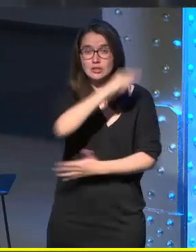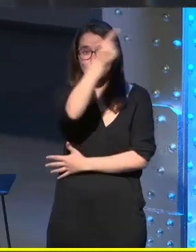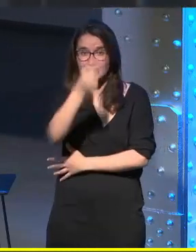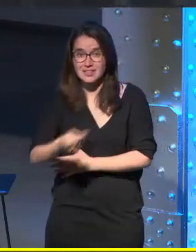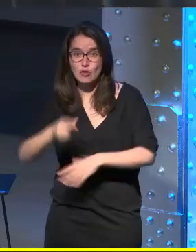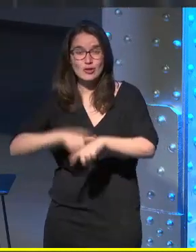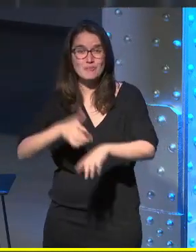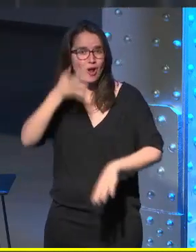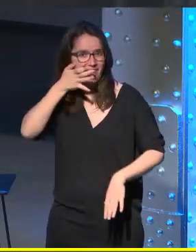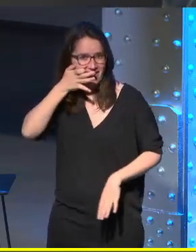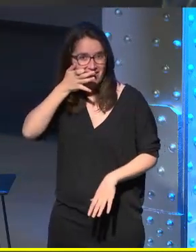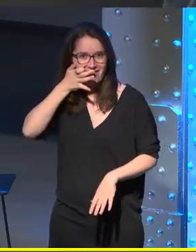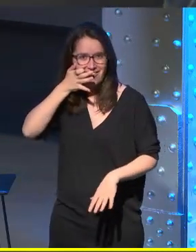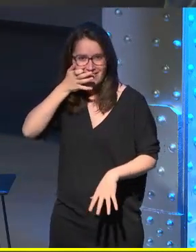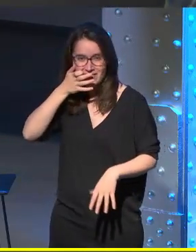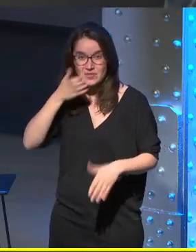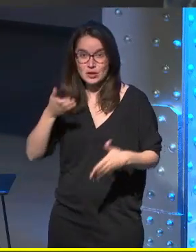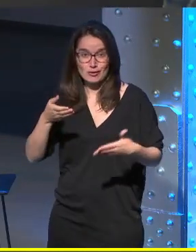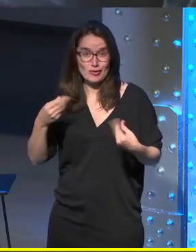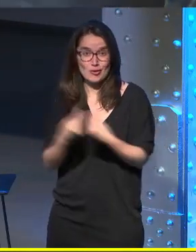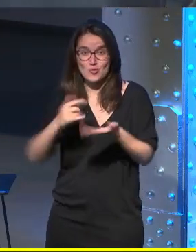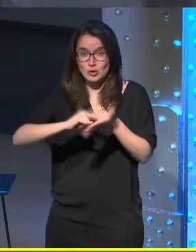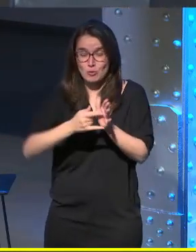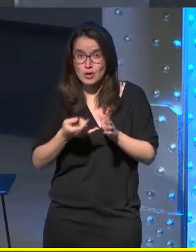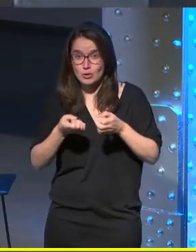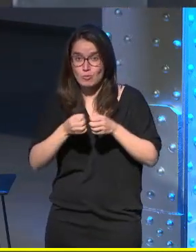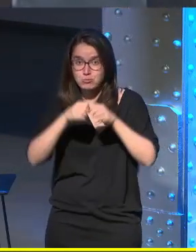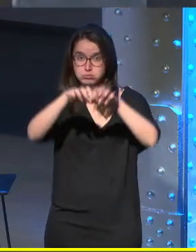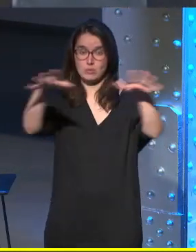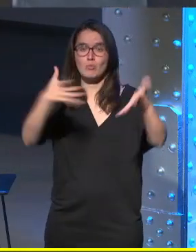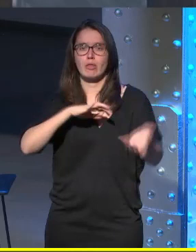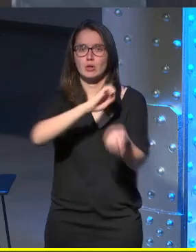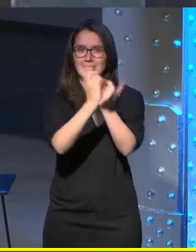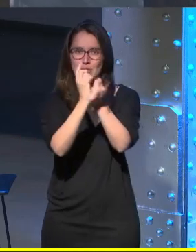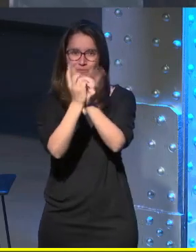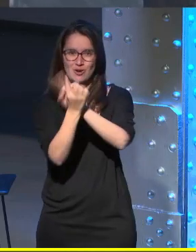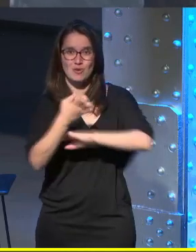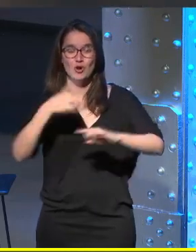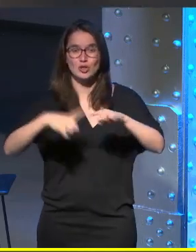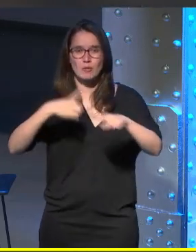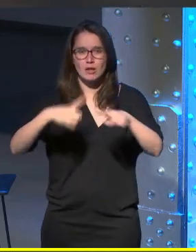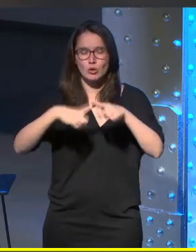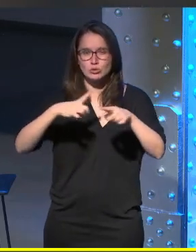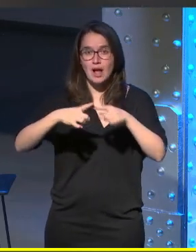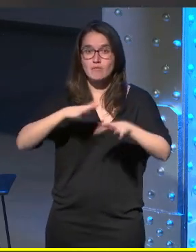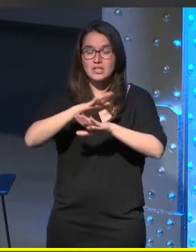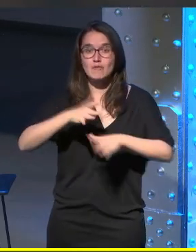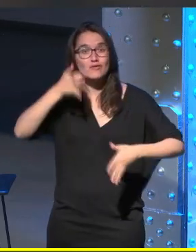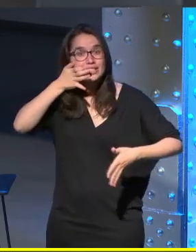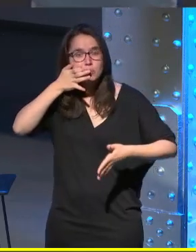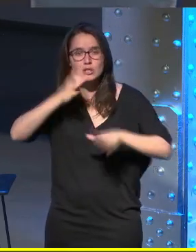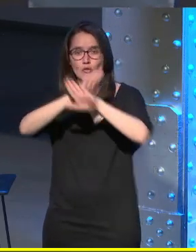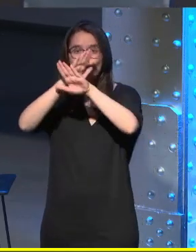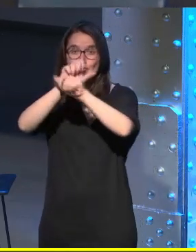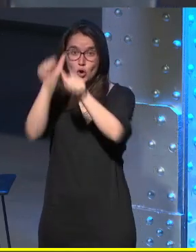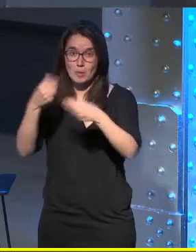en tiempo real con nuestro proyecto superpuesto podemos hacer cambios y los objetos se comportan físicamente de la misma